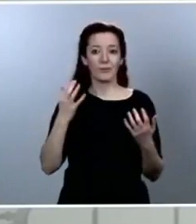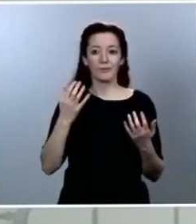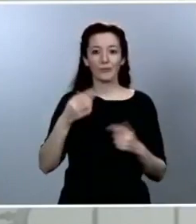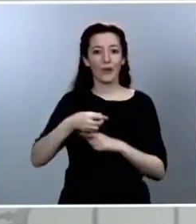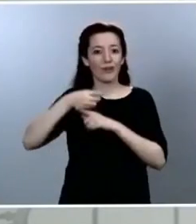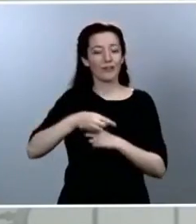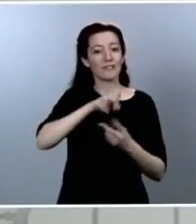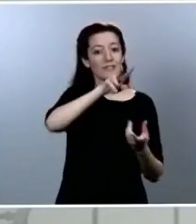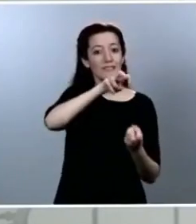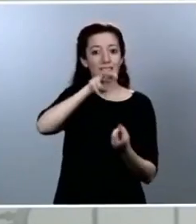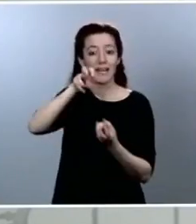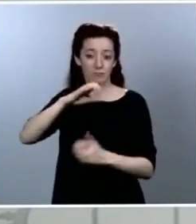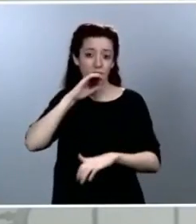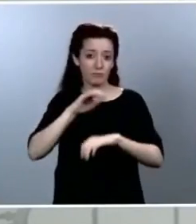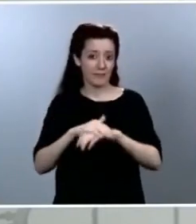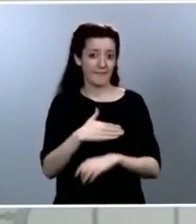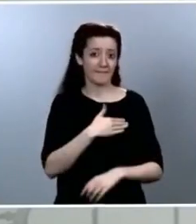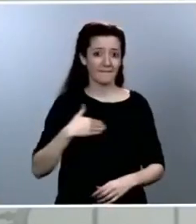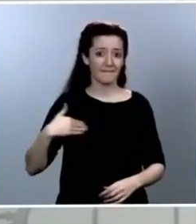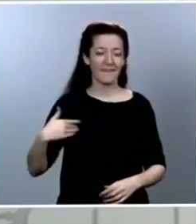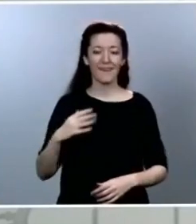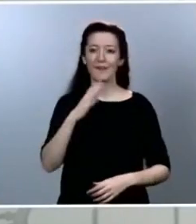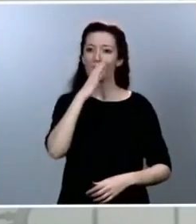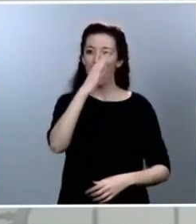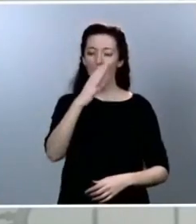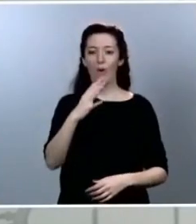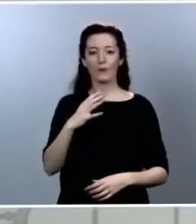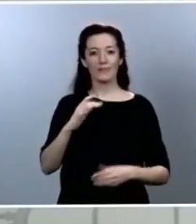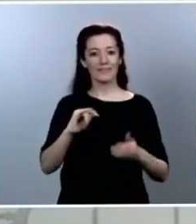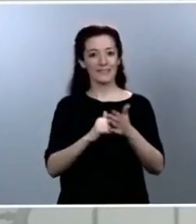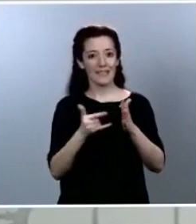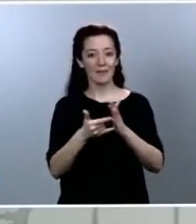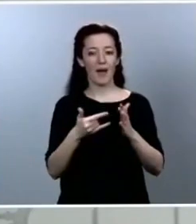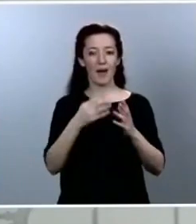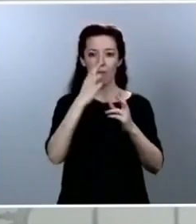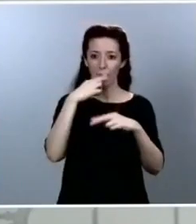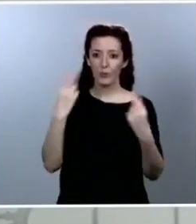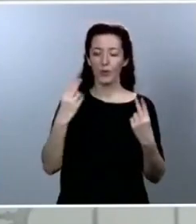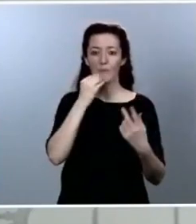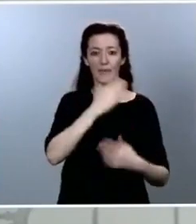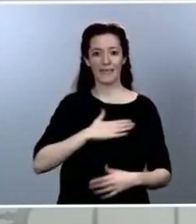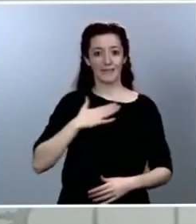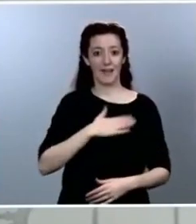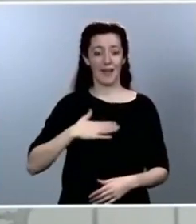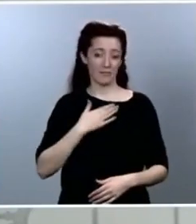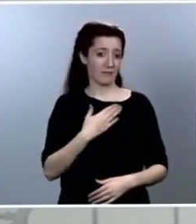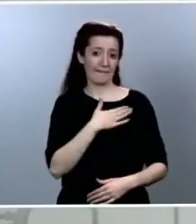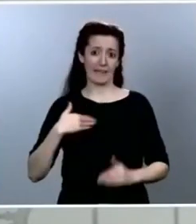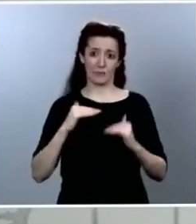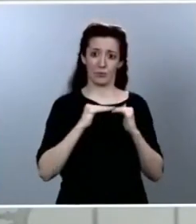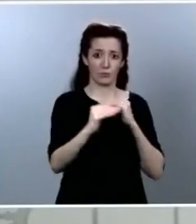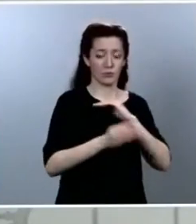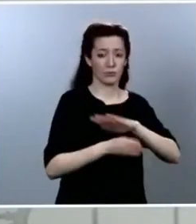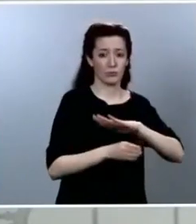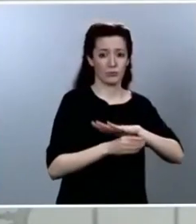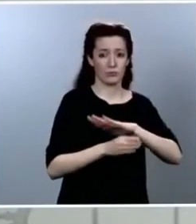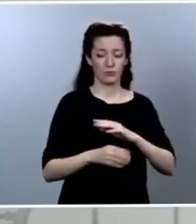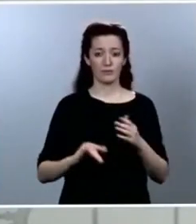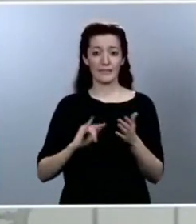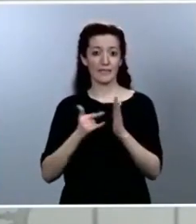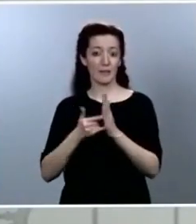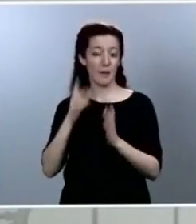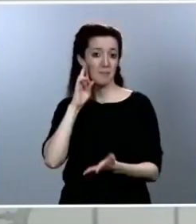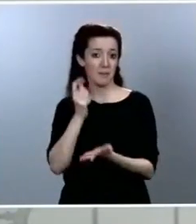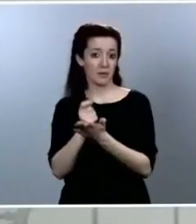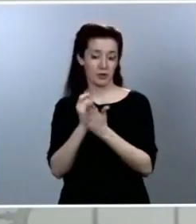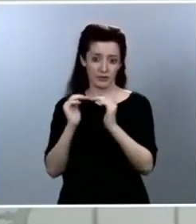público del estado del bienestar sostenible, un sistema público de pensiones sostenible. Pero estamos en una guerra. Y en una guerra,